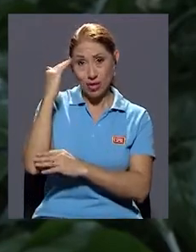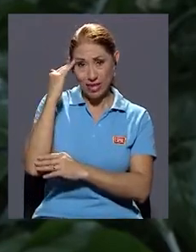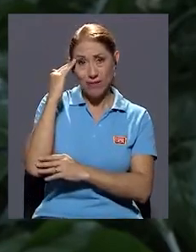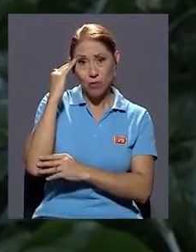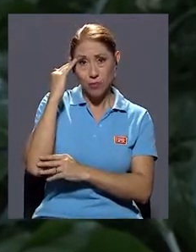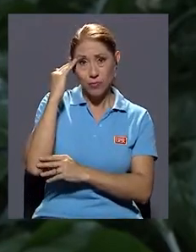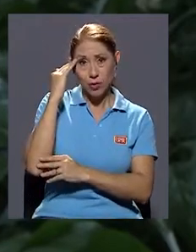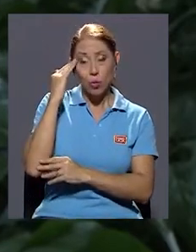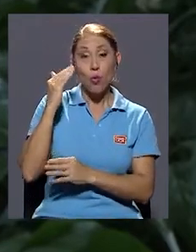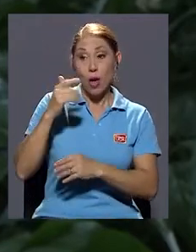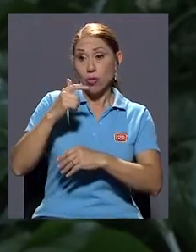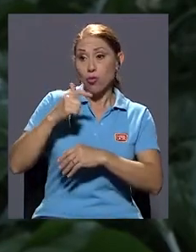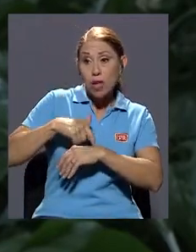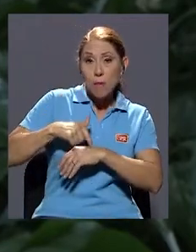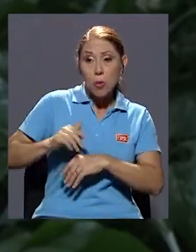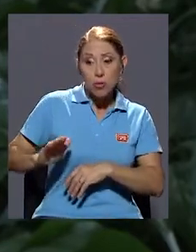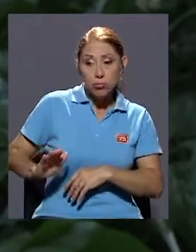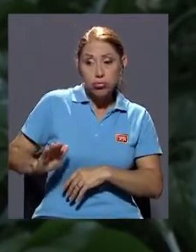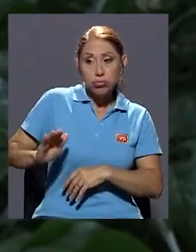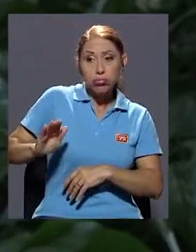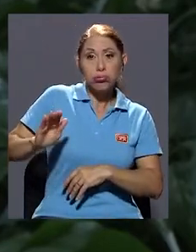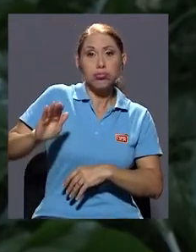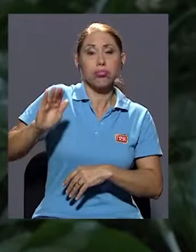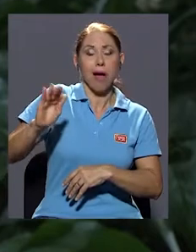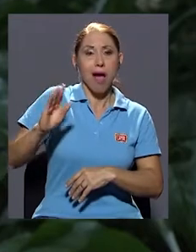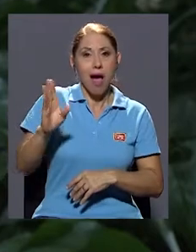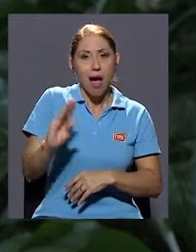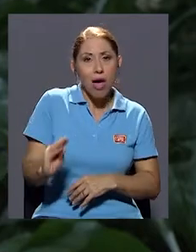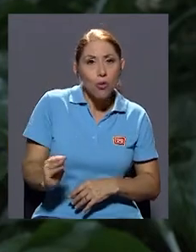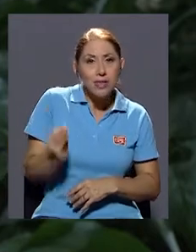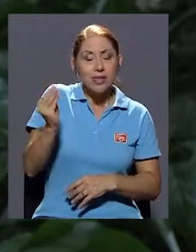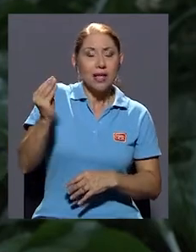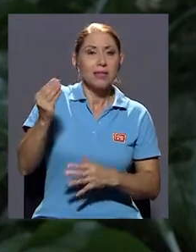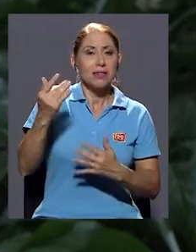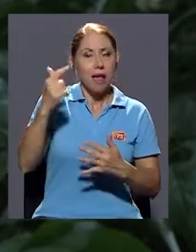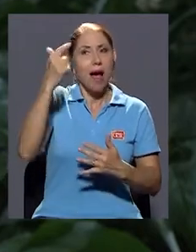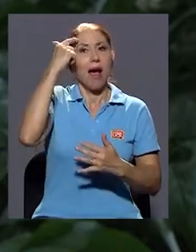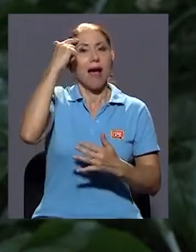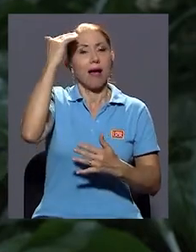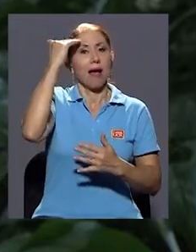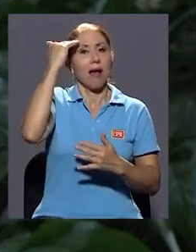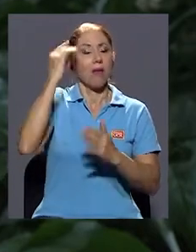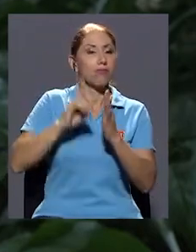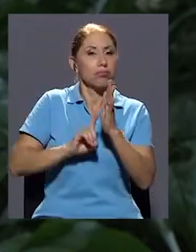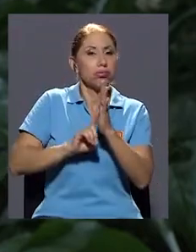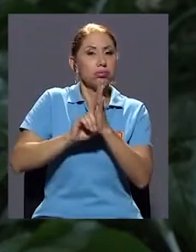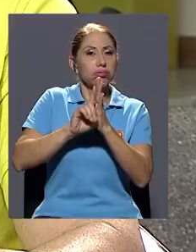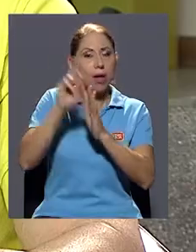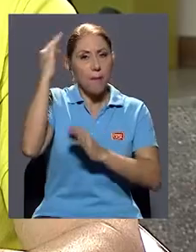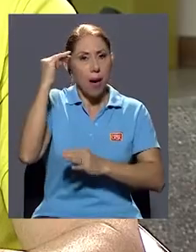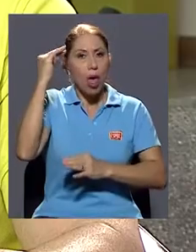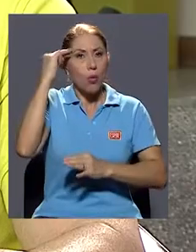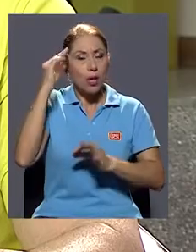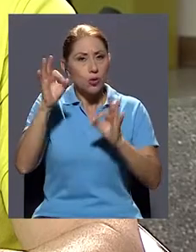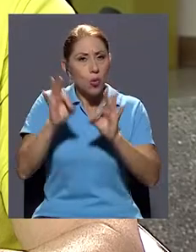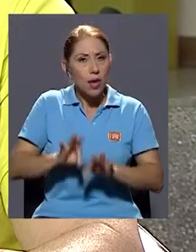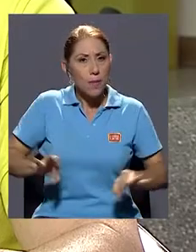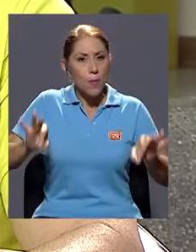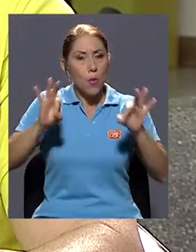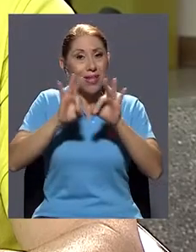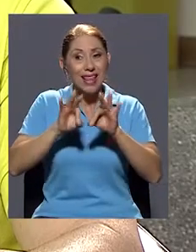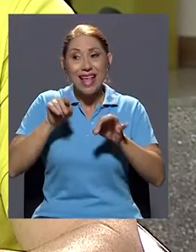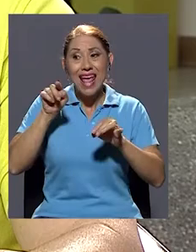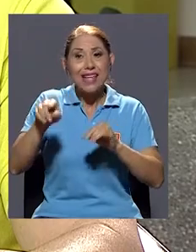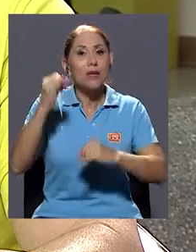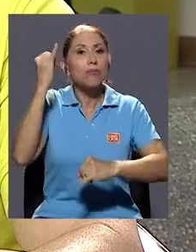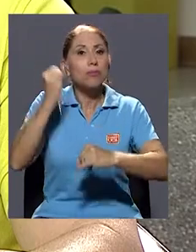adquiriendo, entrando a la adolescencia, hay una maduración muy importante a nivel cerebral, esta va a